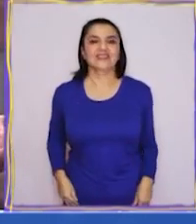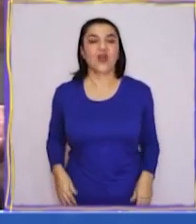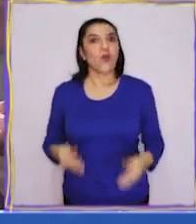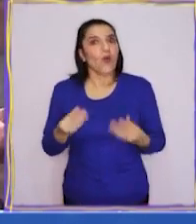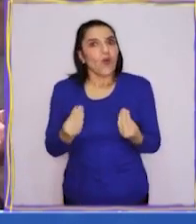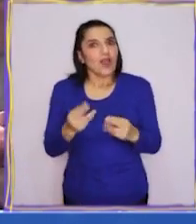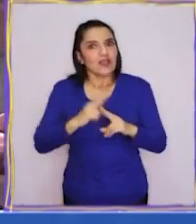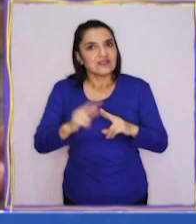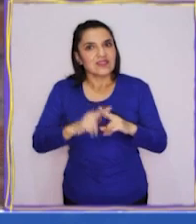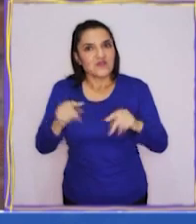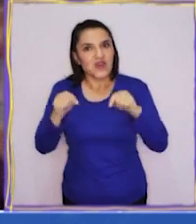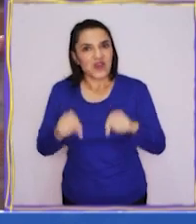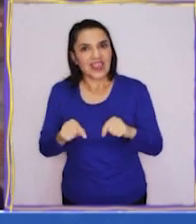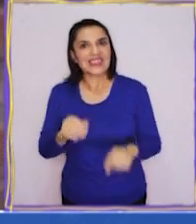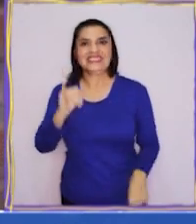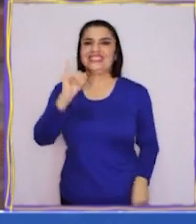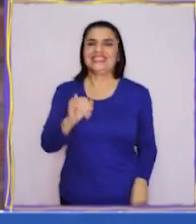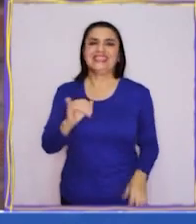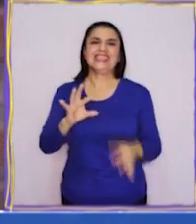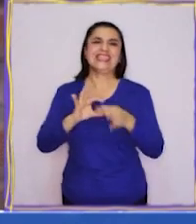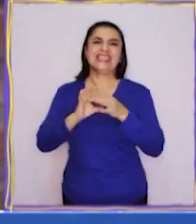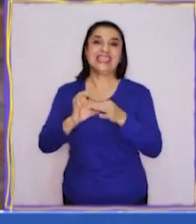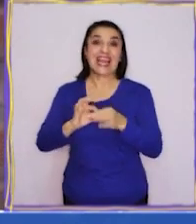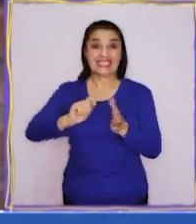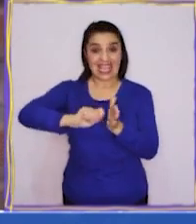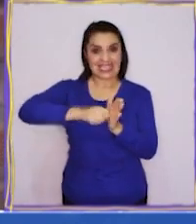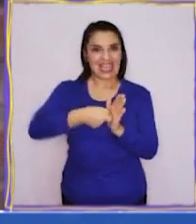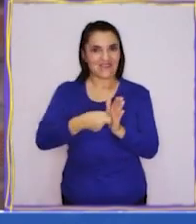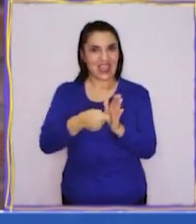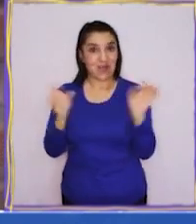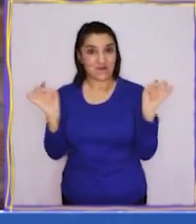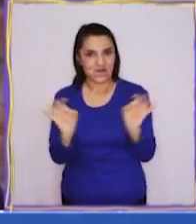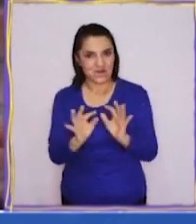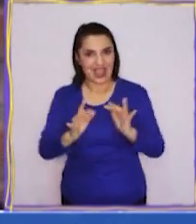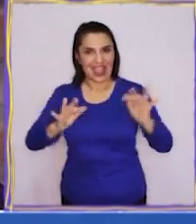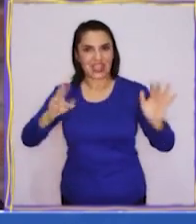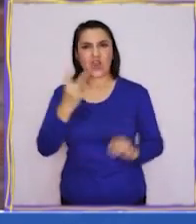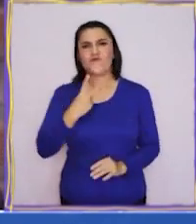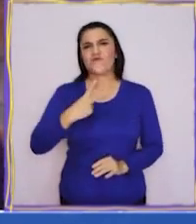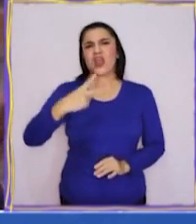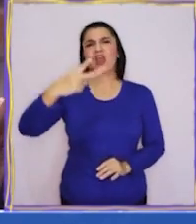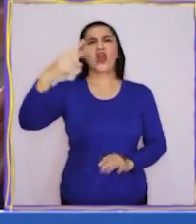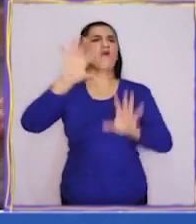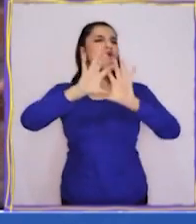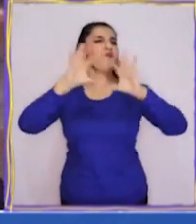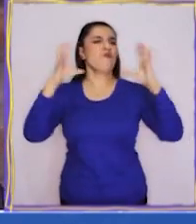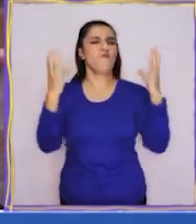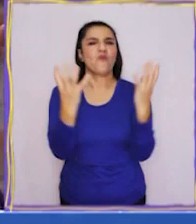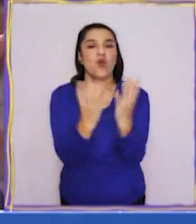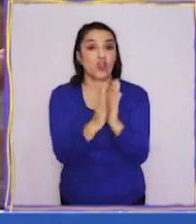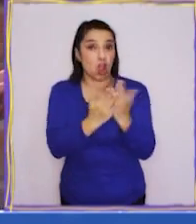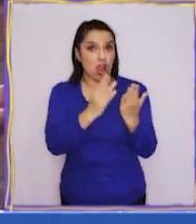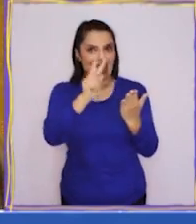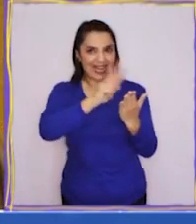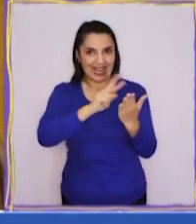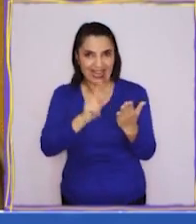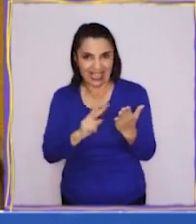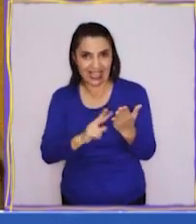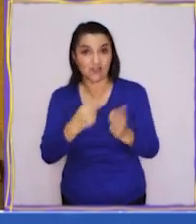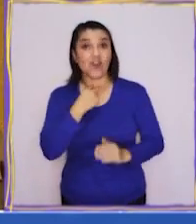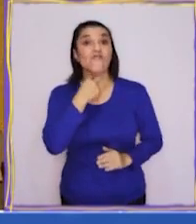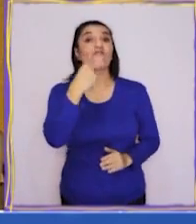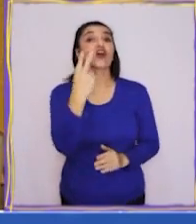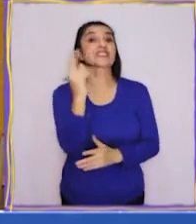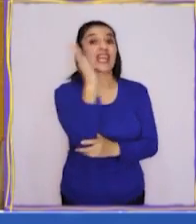¿Qué hicimos hoy? Así es, gracias a nuestra llave mágica pudimos emprender viajes por distintos mundos, leyendo libros como por ejemplo